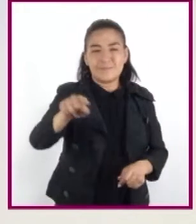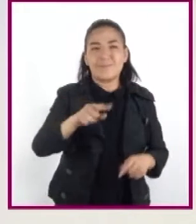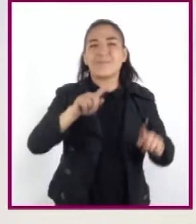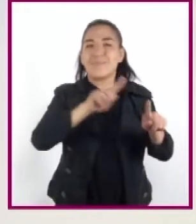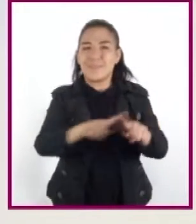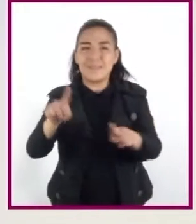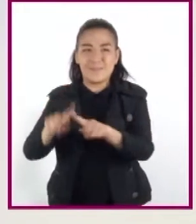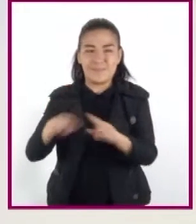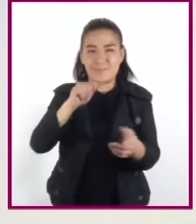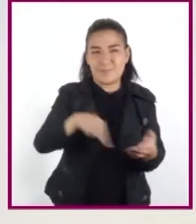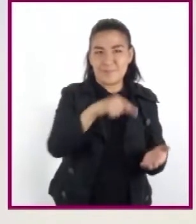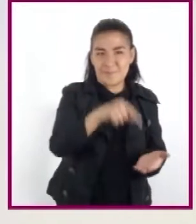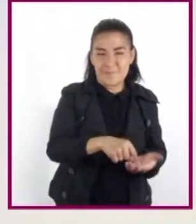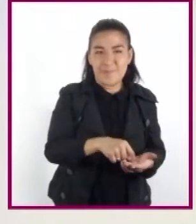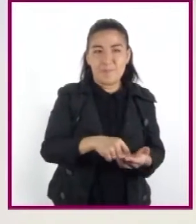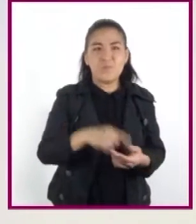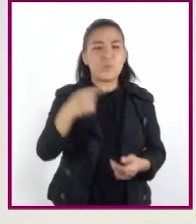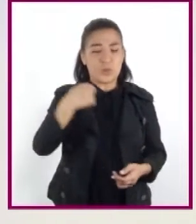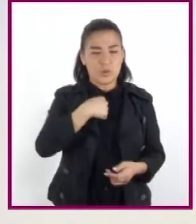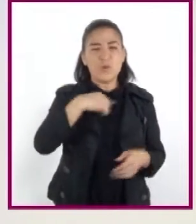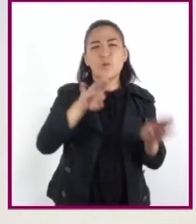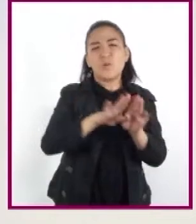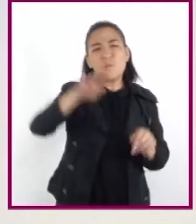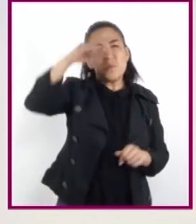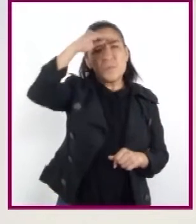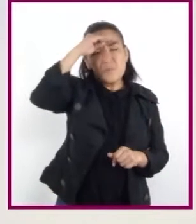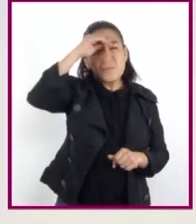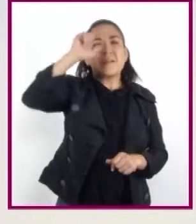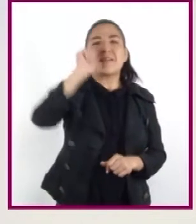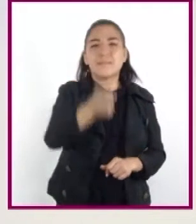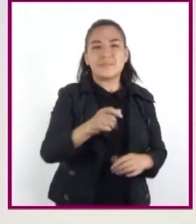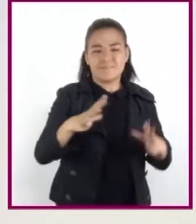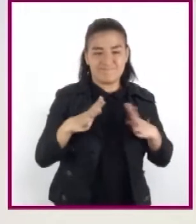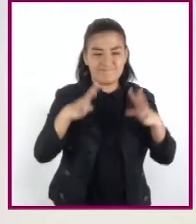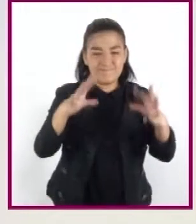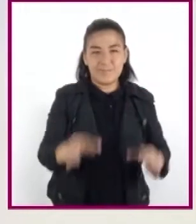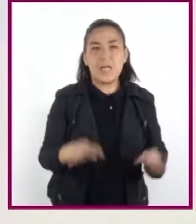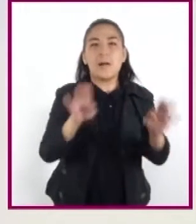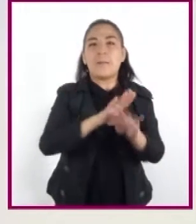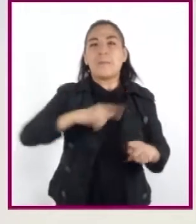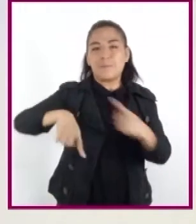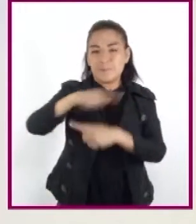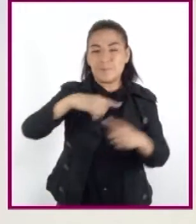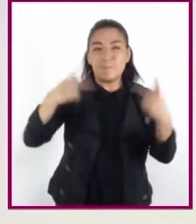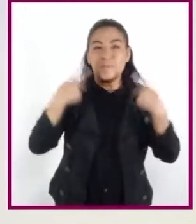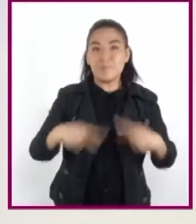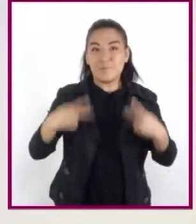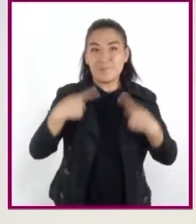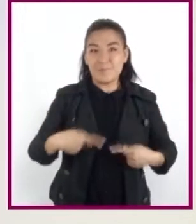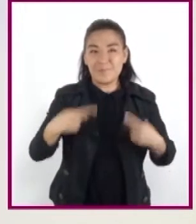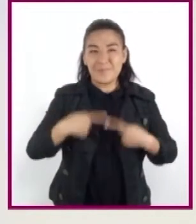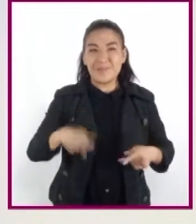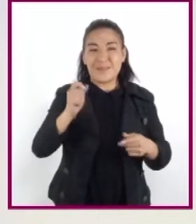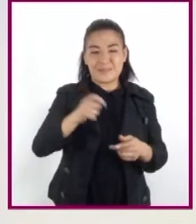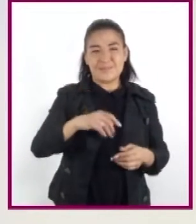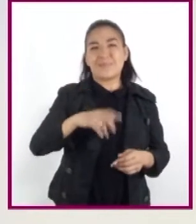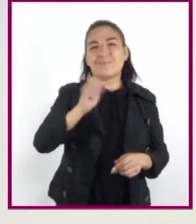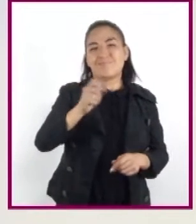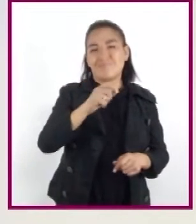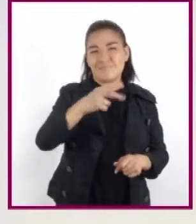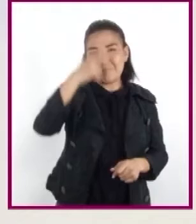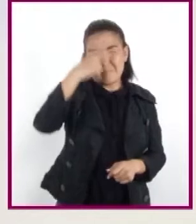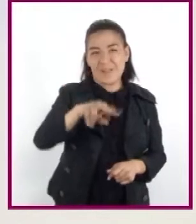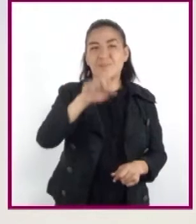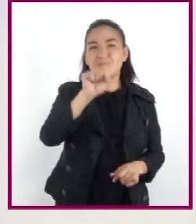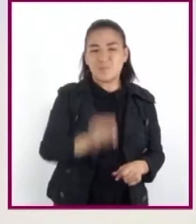áreas. Nuestra posición se funda en el hecho de que las sociedades mesoamericanas vivieron una historia